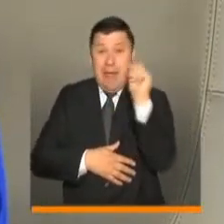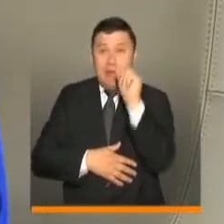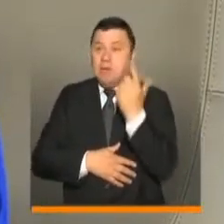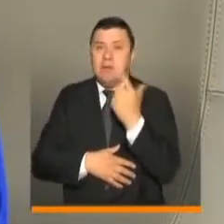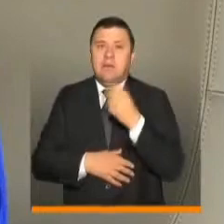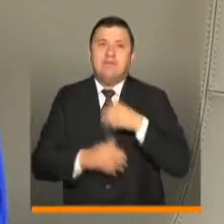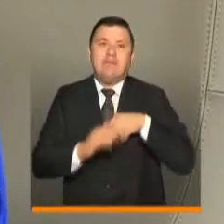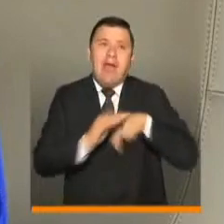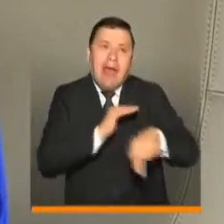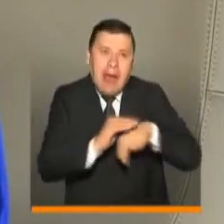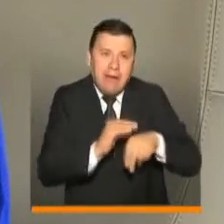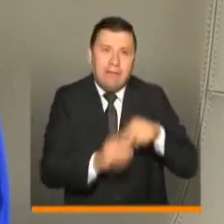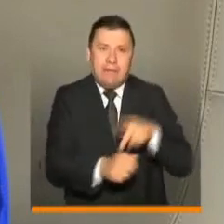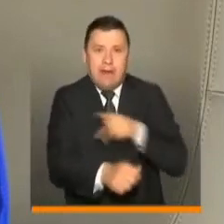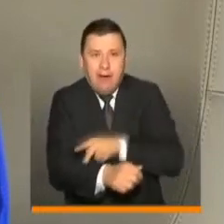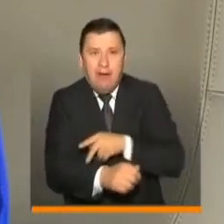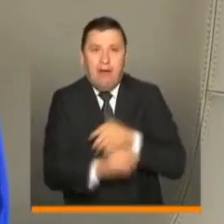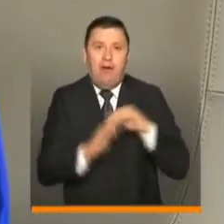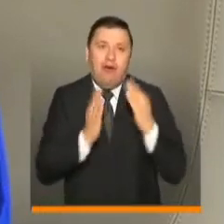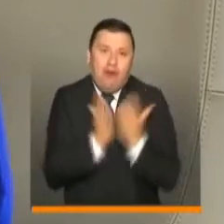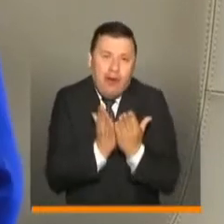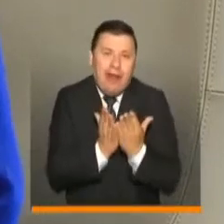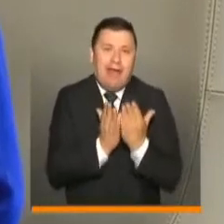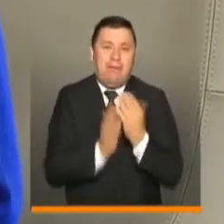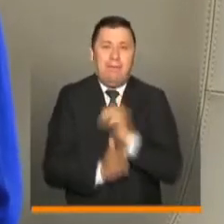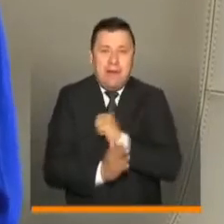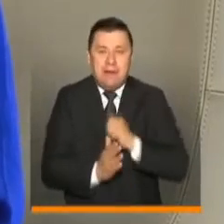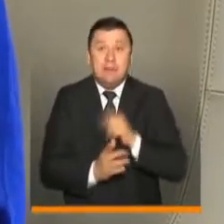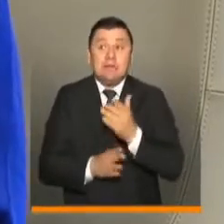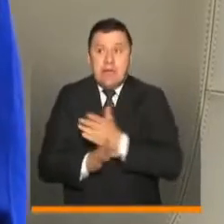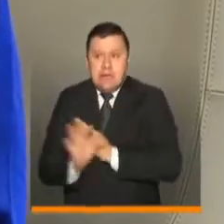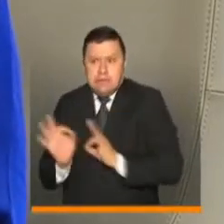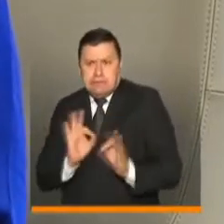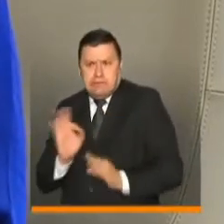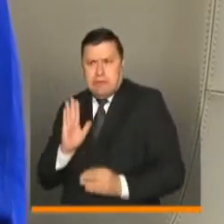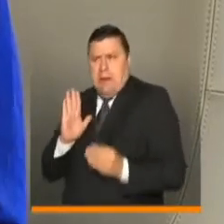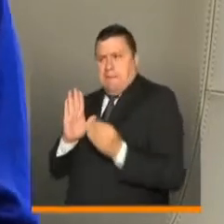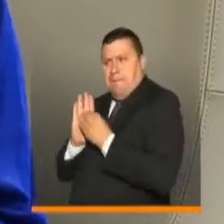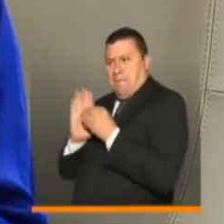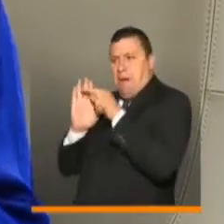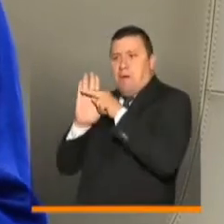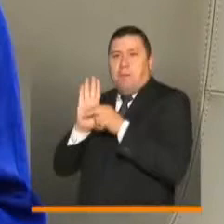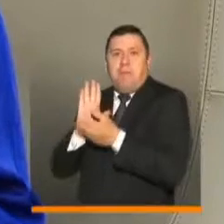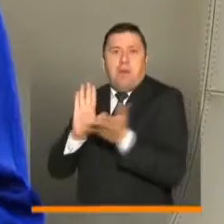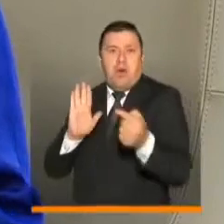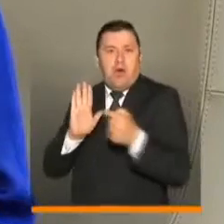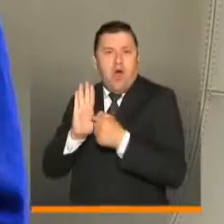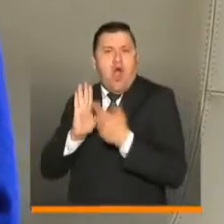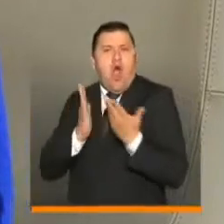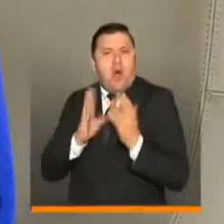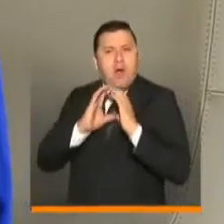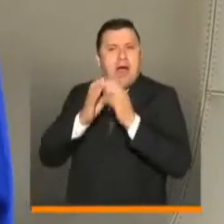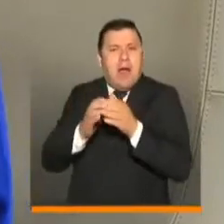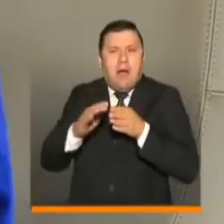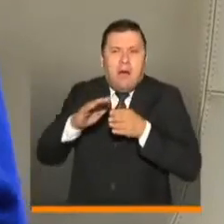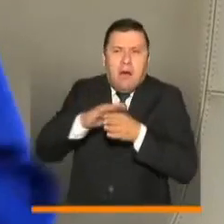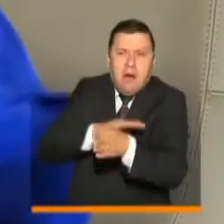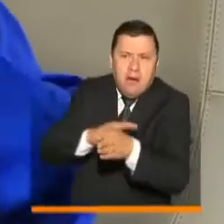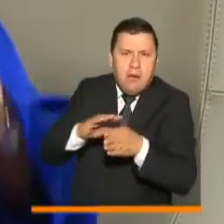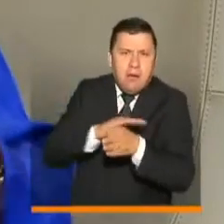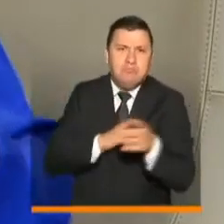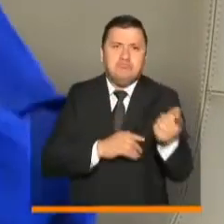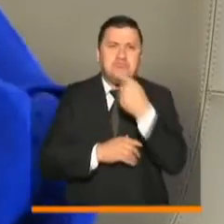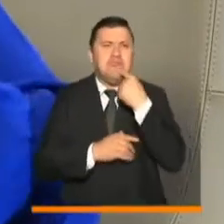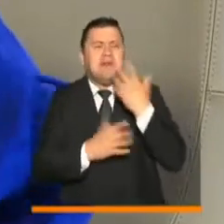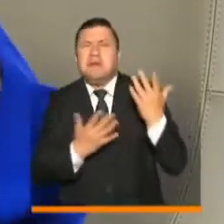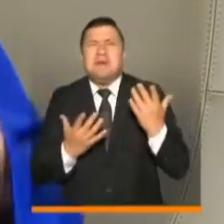jardines, colegios, íbamos a comenzar a tener preparados los protocolos para trabajar un modelo de alternancia. El término ya hoy es muy